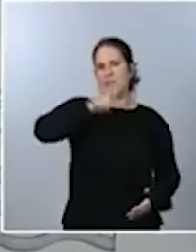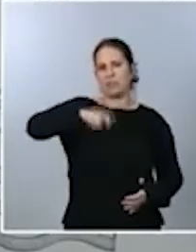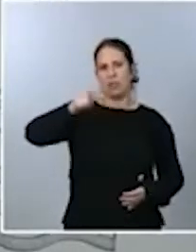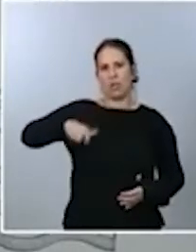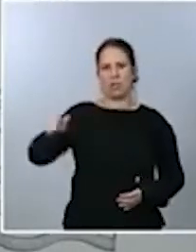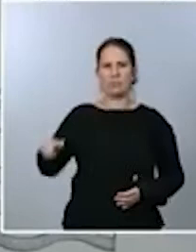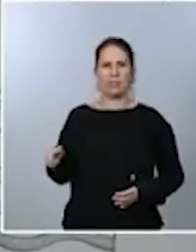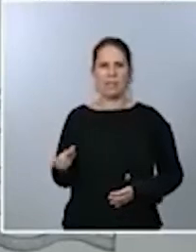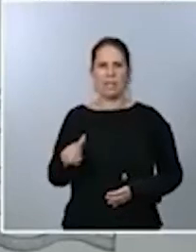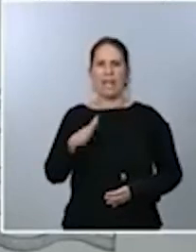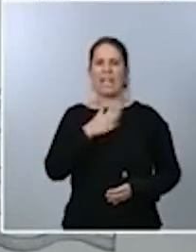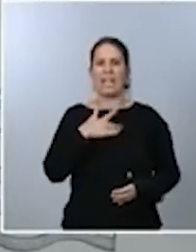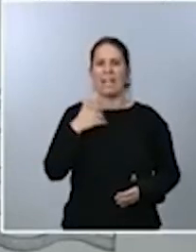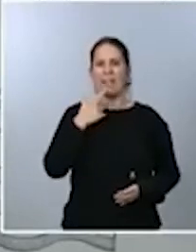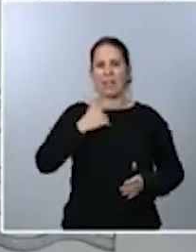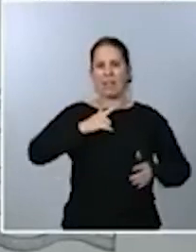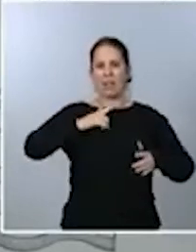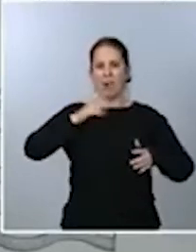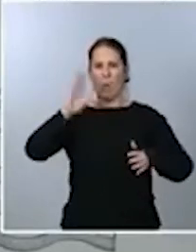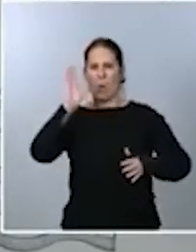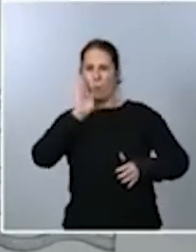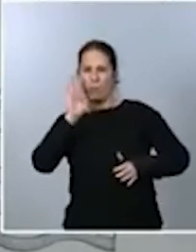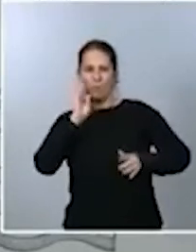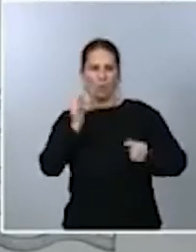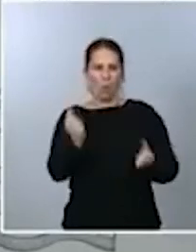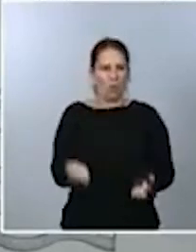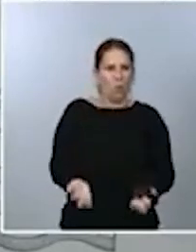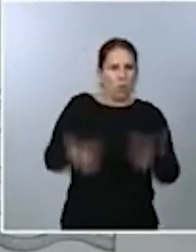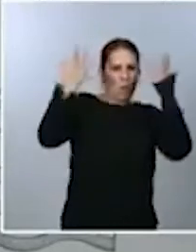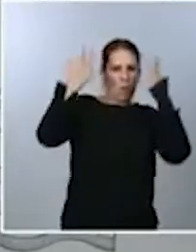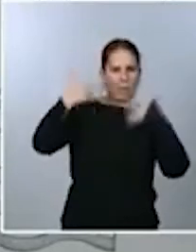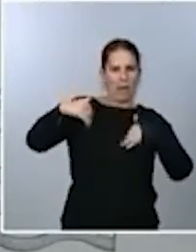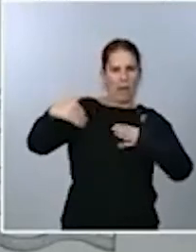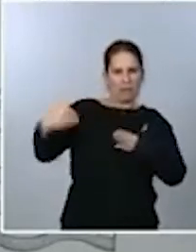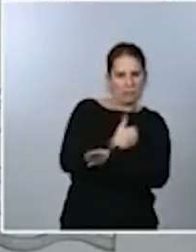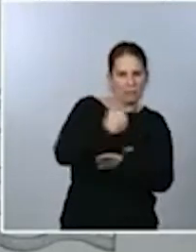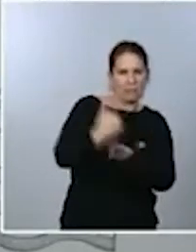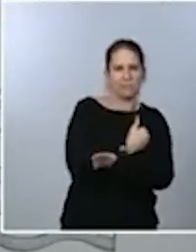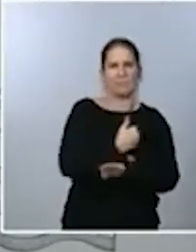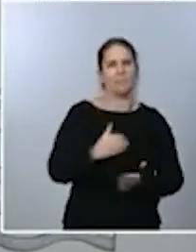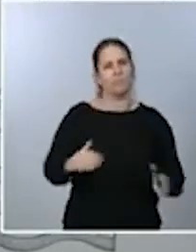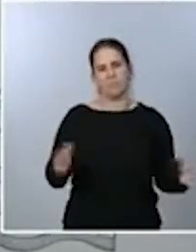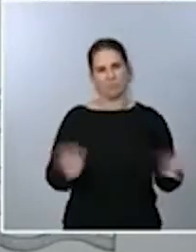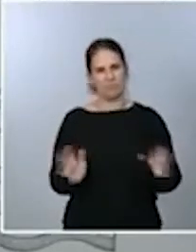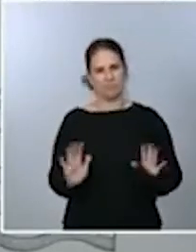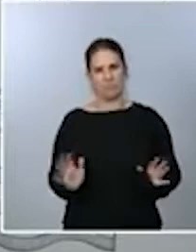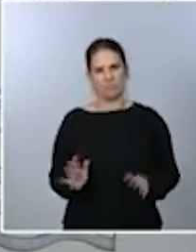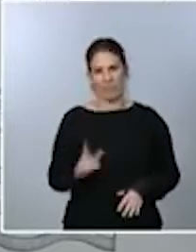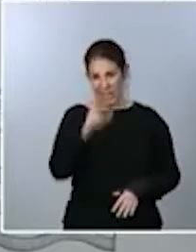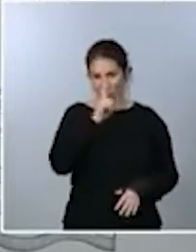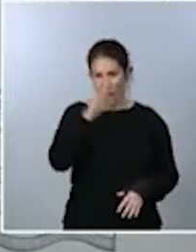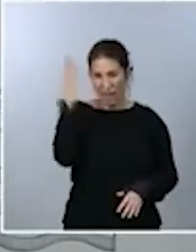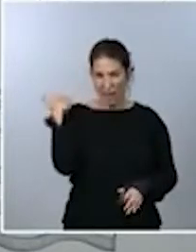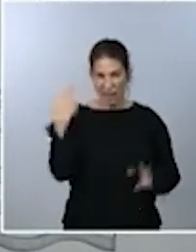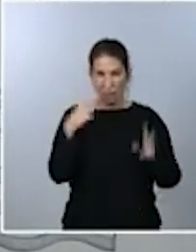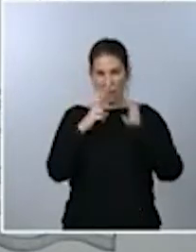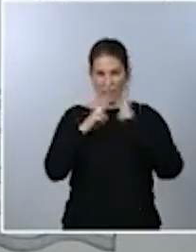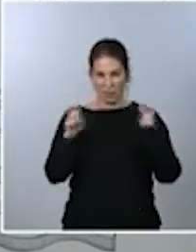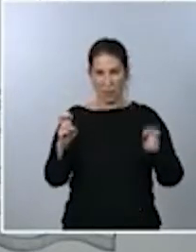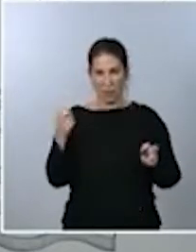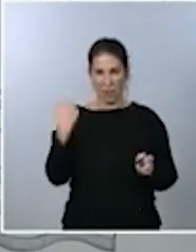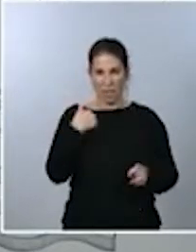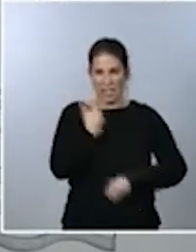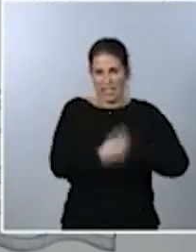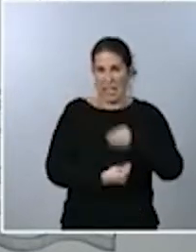cadena especulativa respecto al precio de las mascarillas, como ustedes recuerdan que se planteó al principio de esta pandemia, en donde